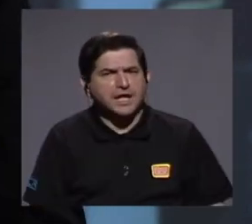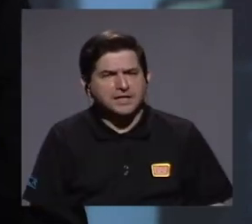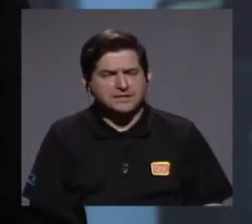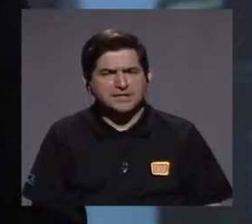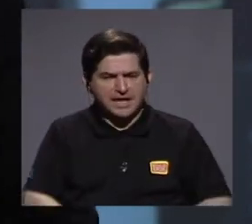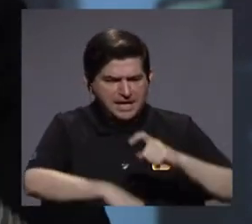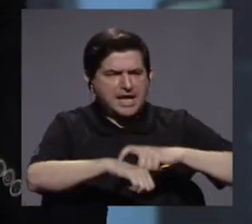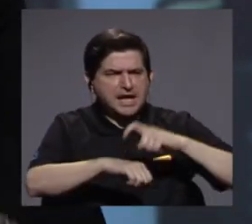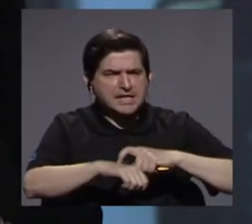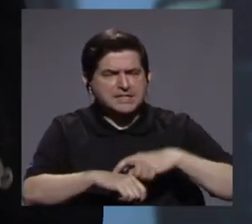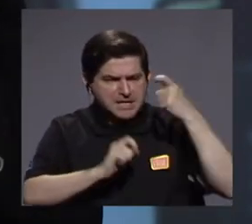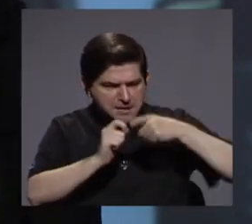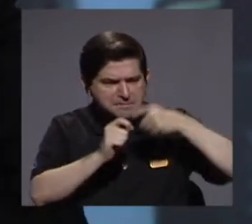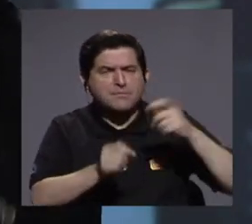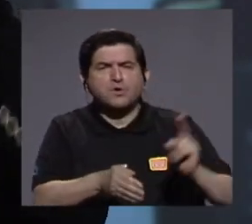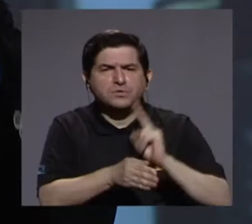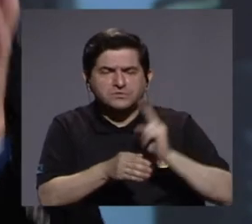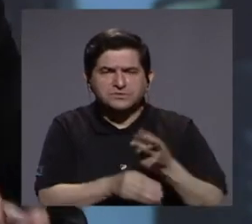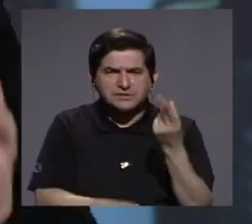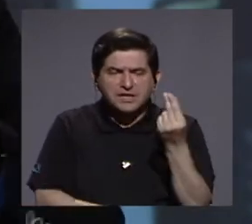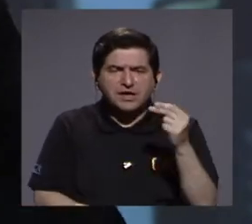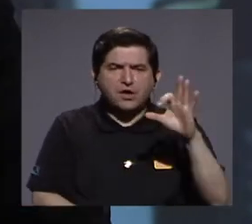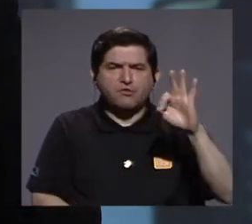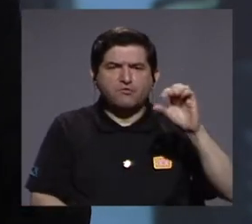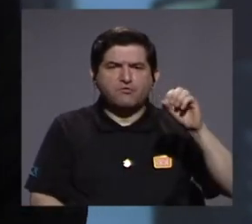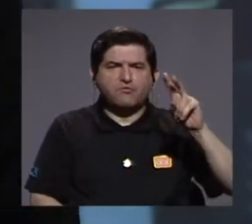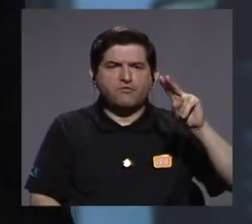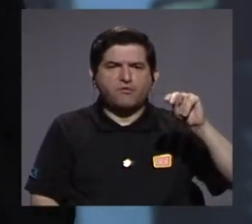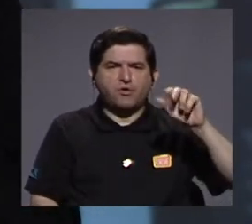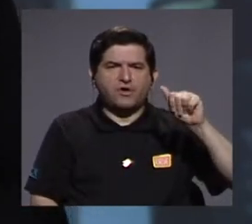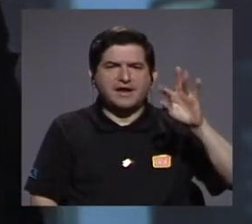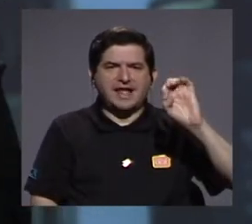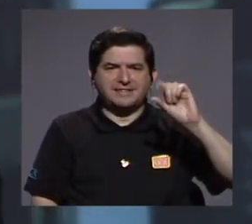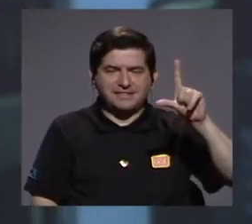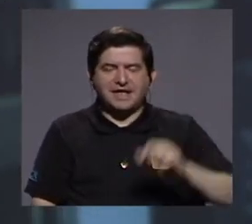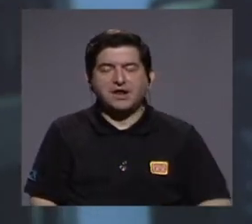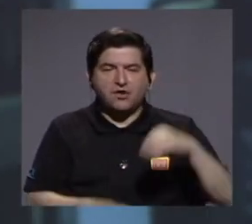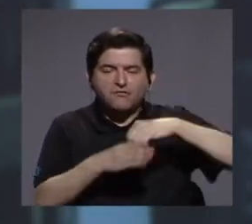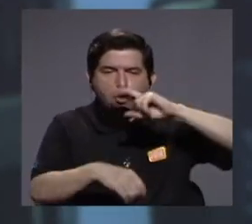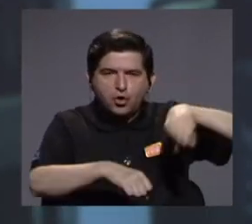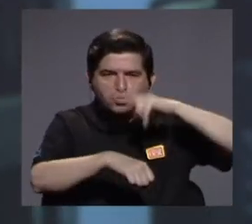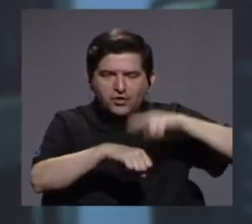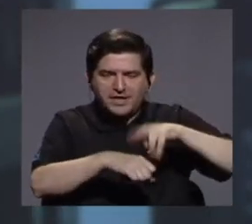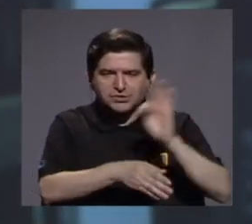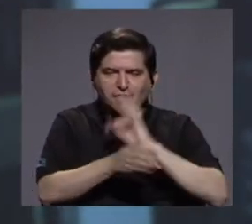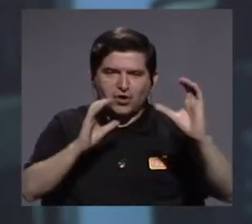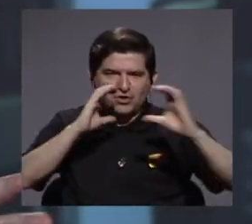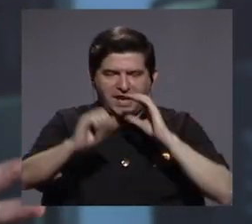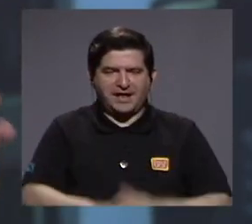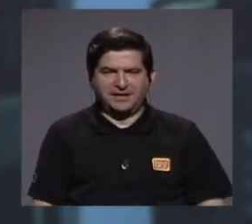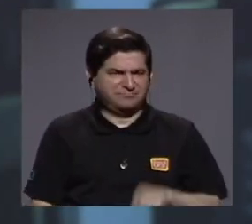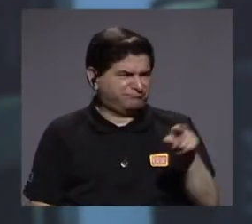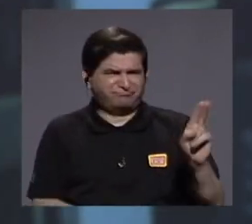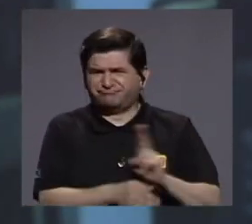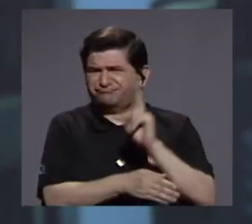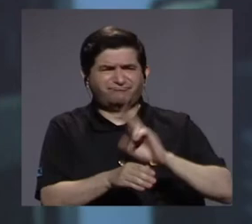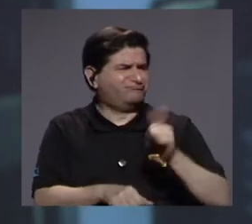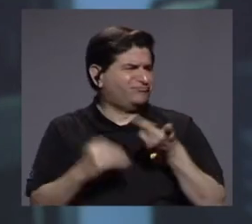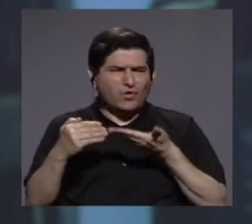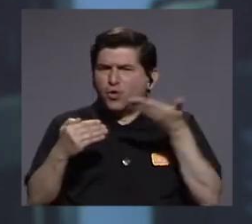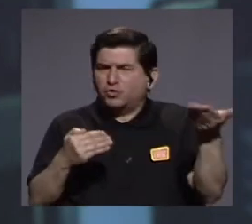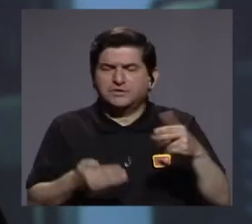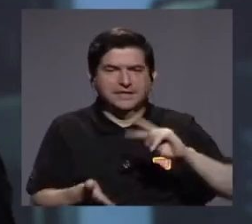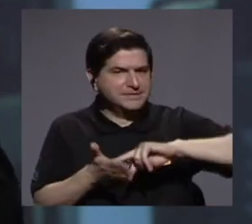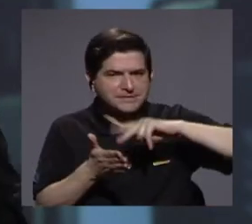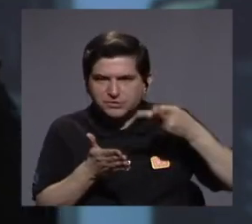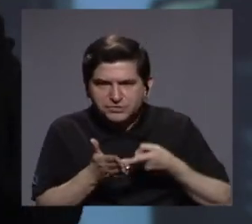y en tiempo se utilicen los fondos de FONATEL, los fondos del Fondo Nacional de Telecomunicaciones, que no deben usarse para otra cosa que